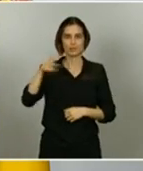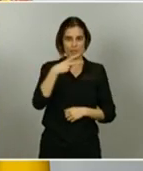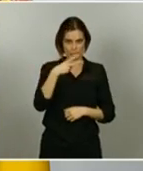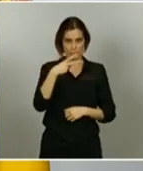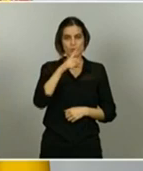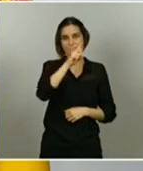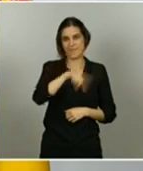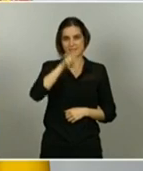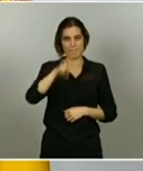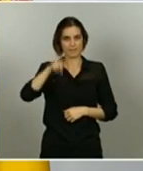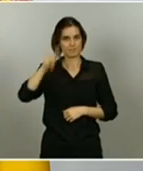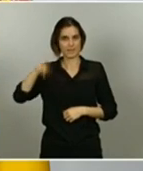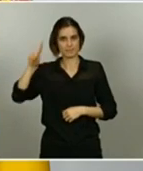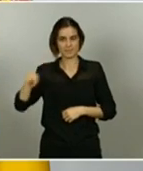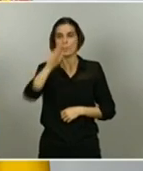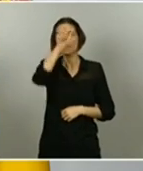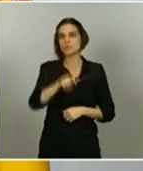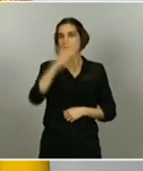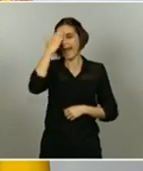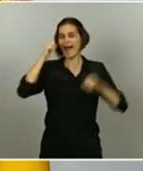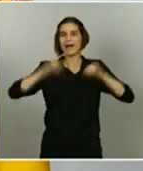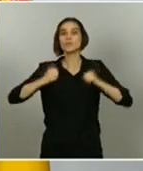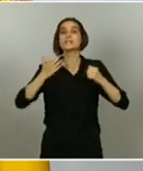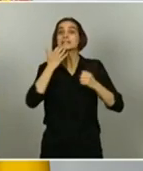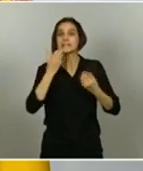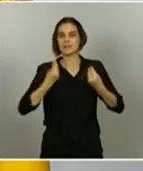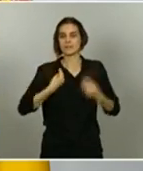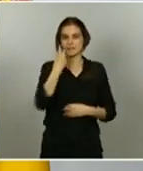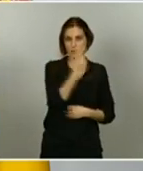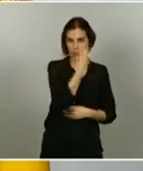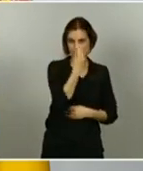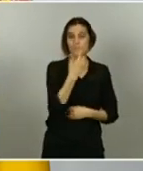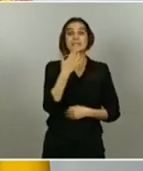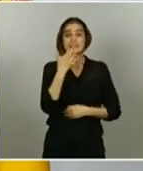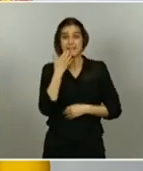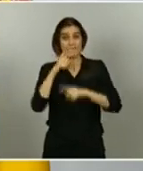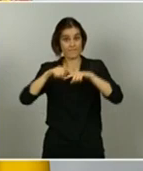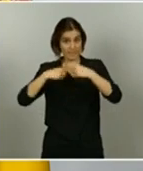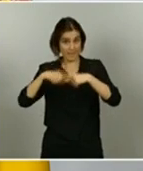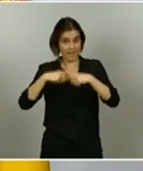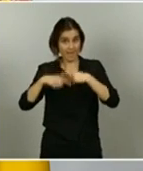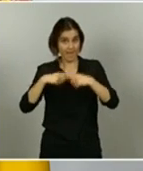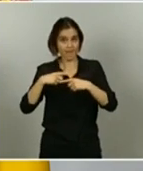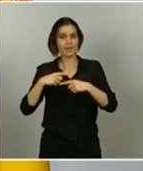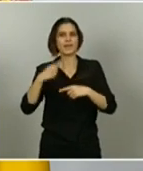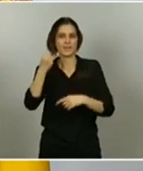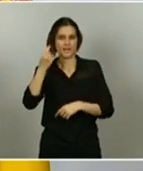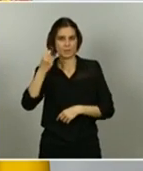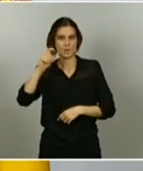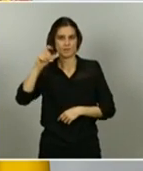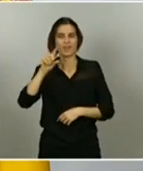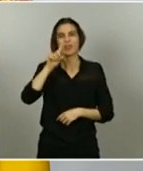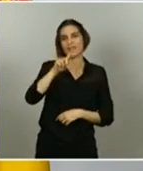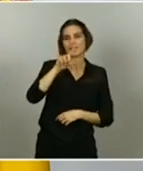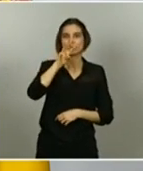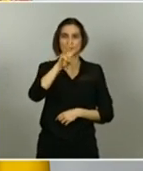para una persona adulta que viva sola. Cuando se trate de una unidad de convivencia, esta cantidad se incrementará en 139 euros